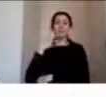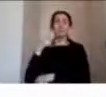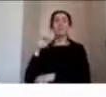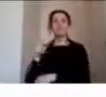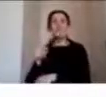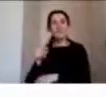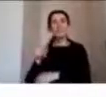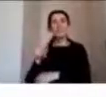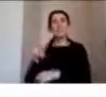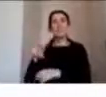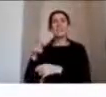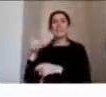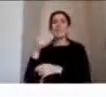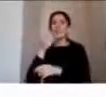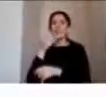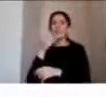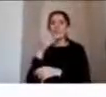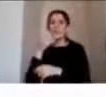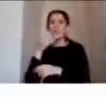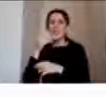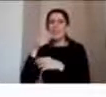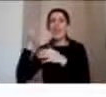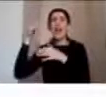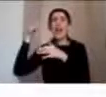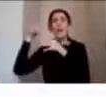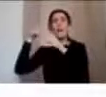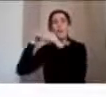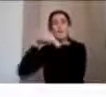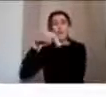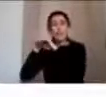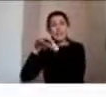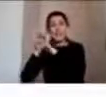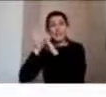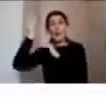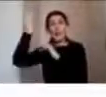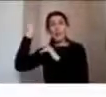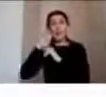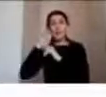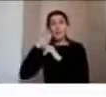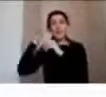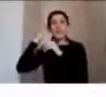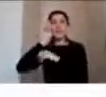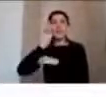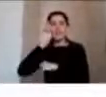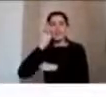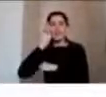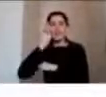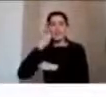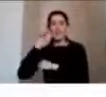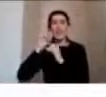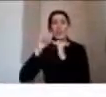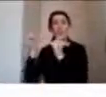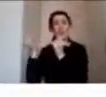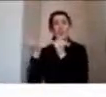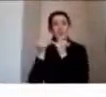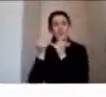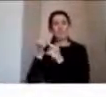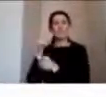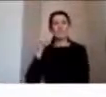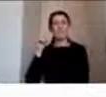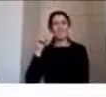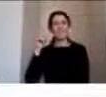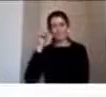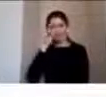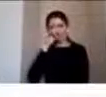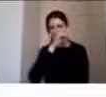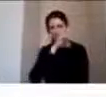almacenamiento y evocación de la información ahora es importante considerar que la atención juega un rol fundamental